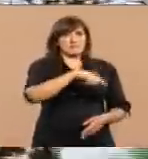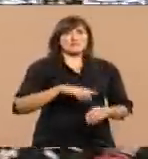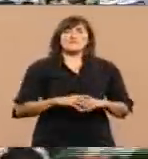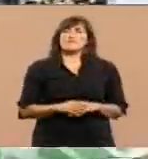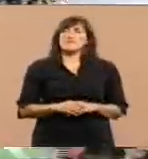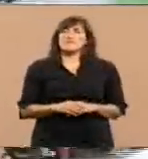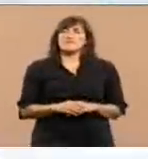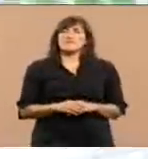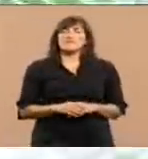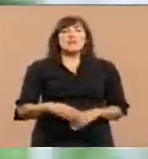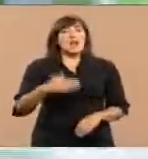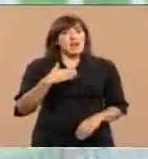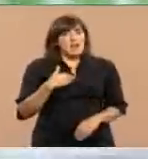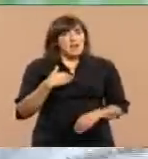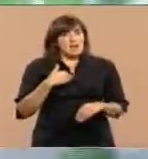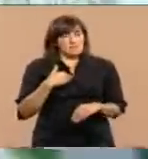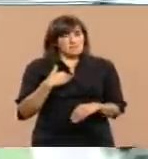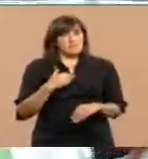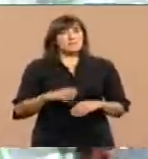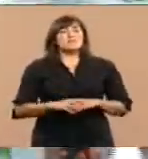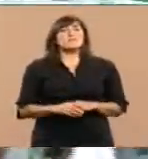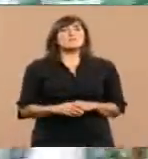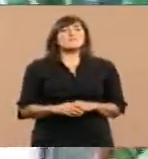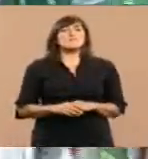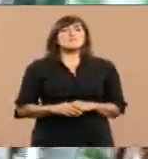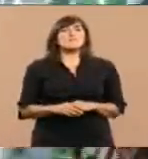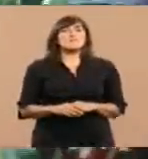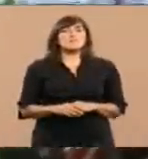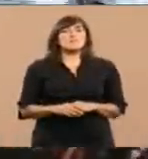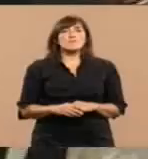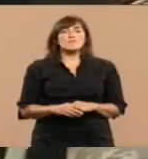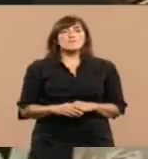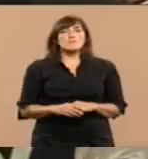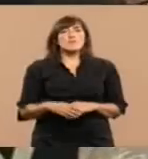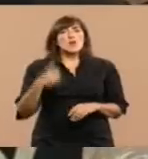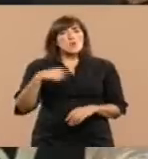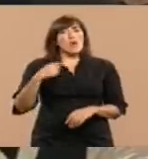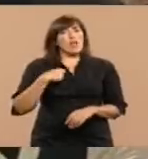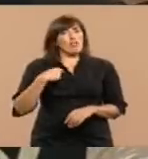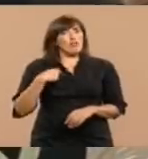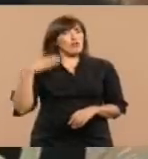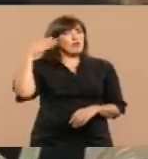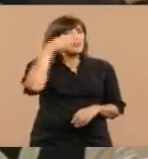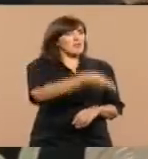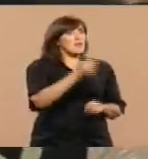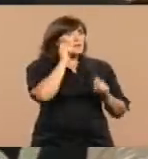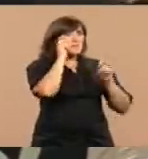A mí, cuando me tocó visitar